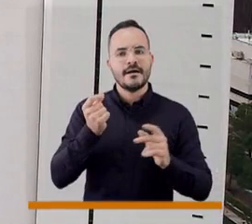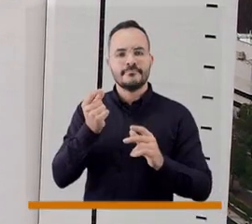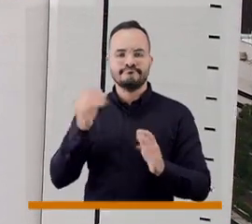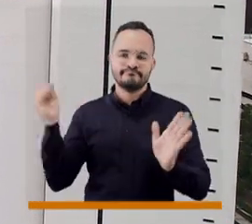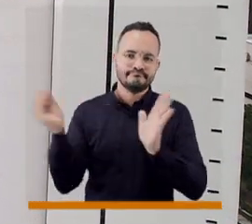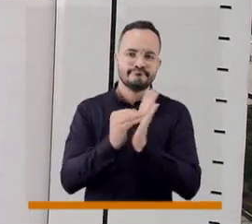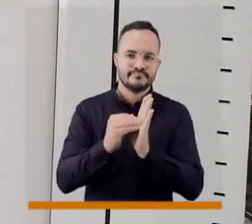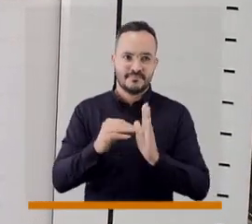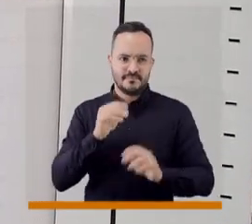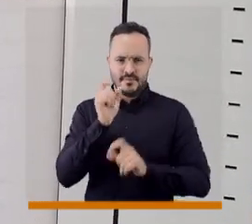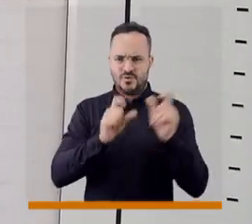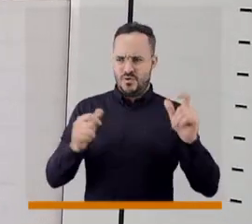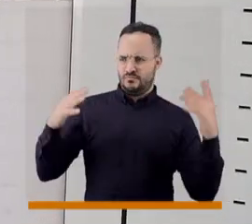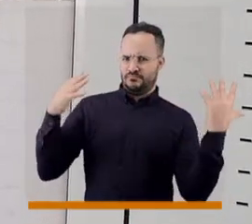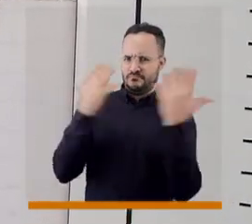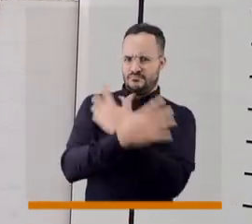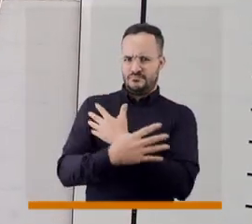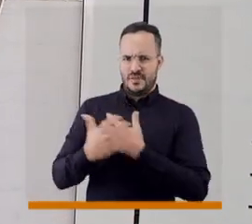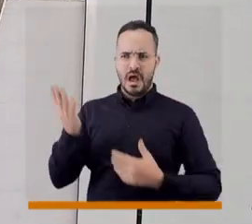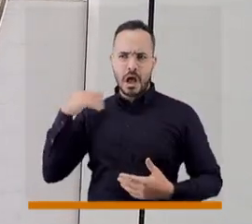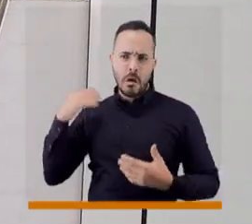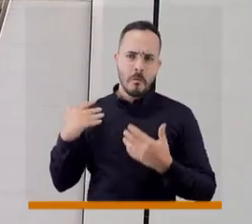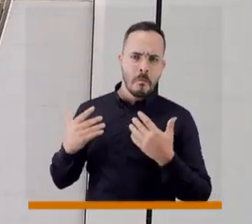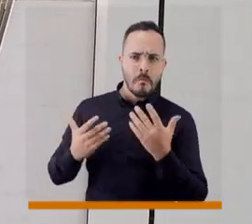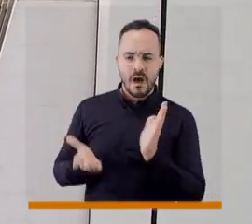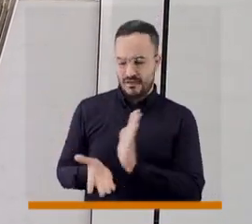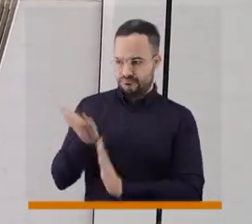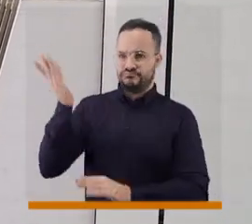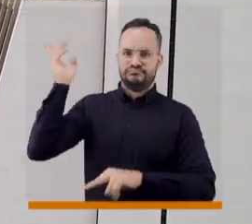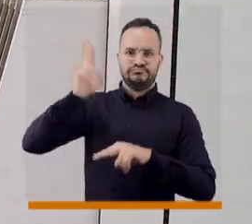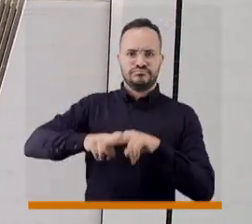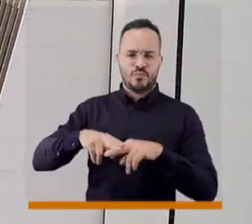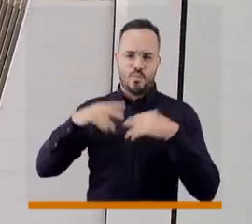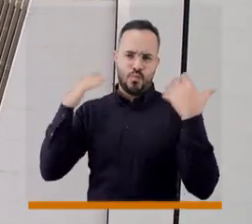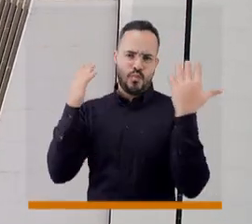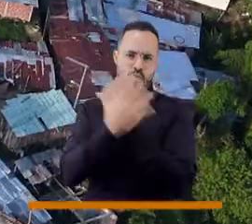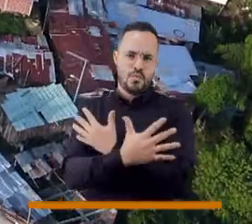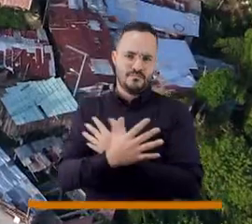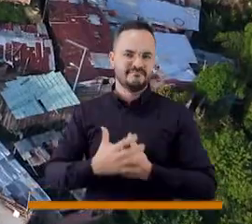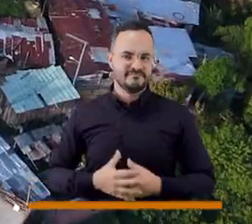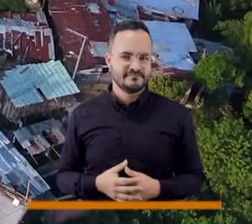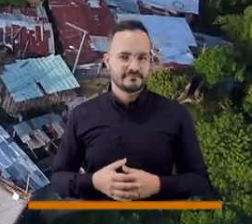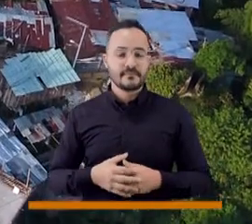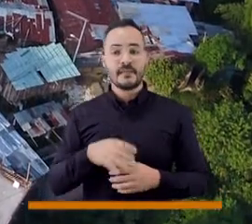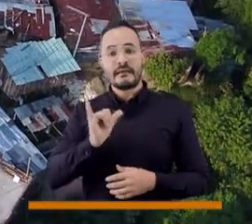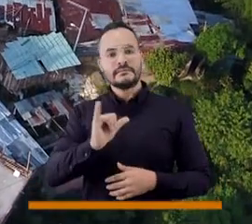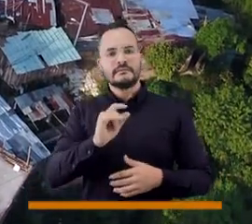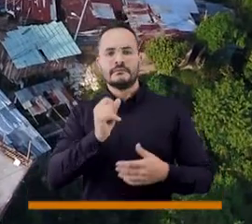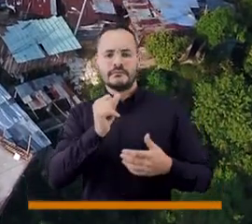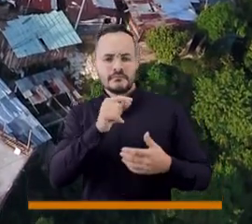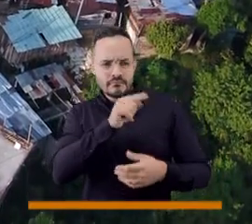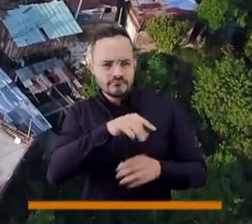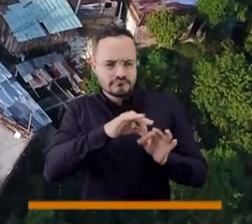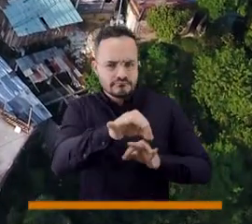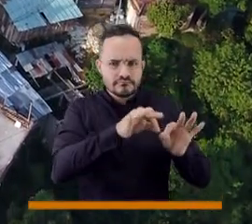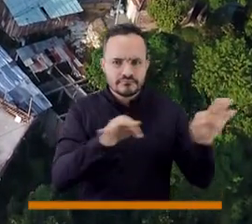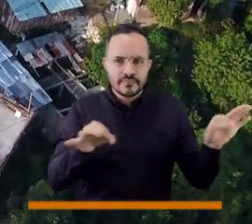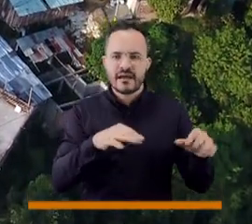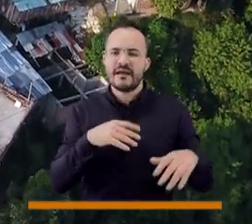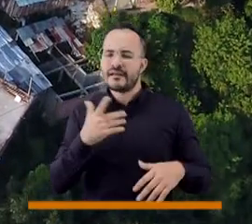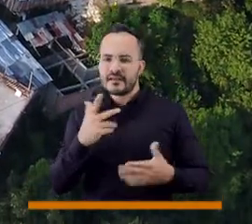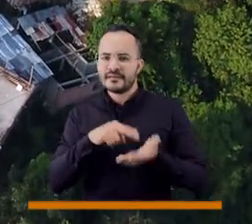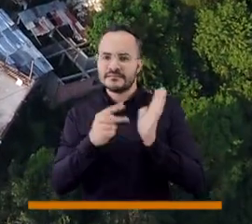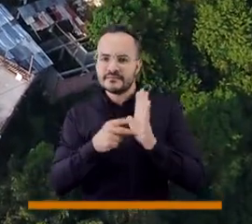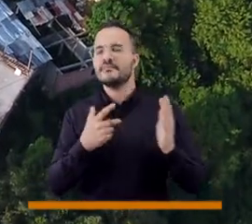les sube exageradamente. Eso es lo primero. Ese avalúo catastral y el catastro es como decir un